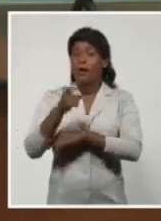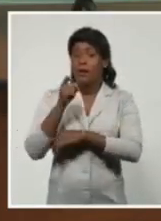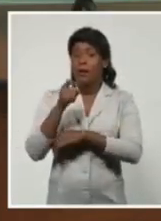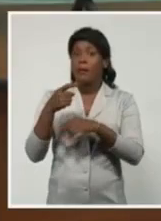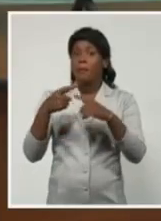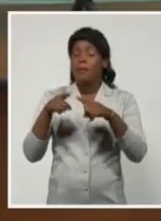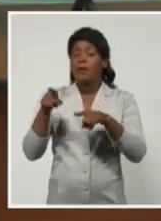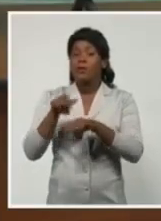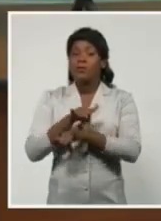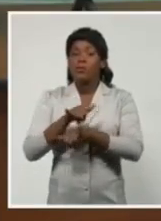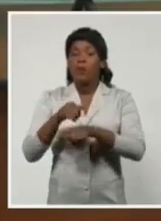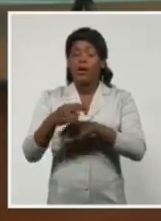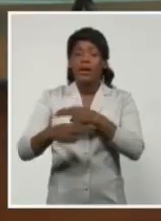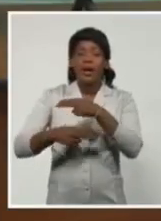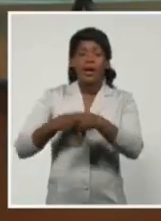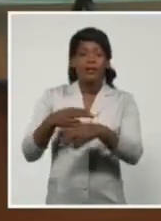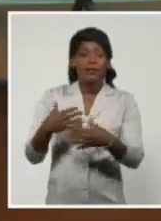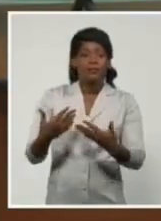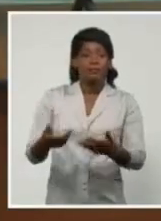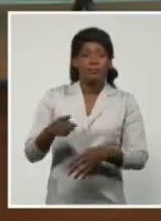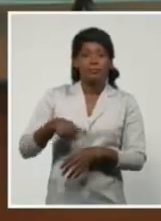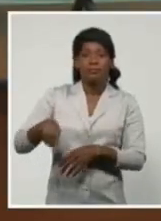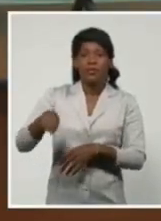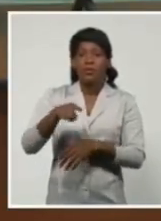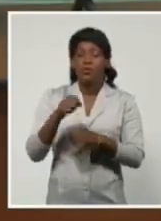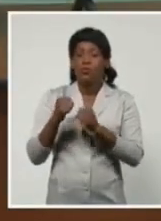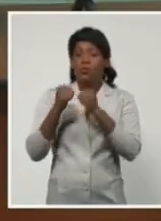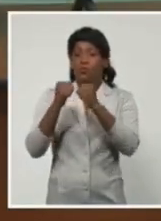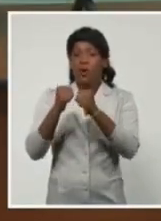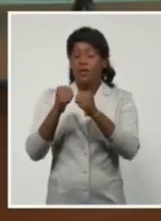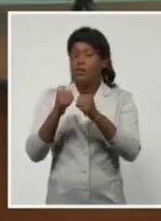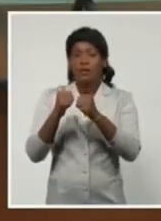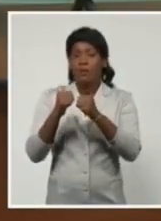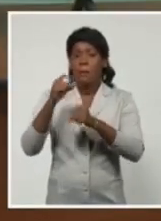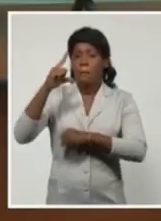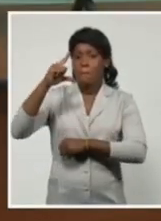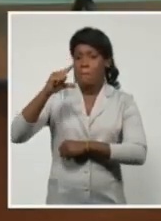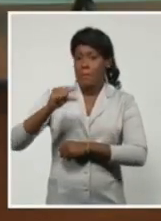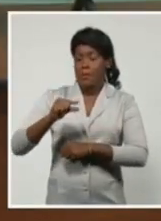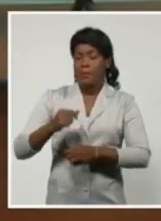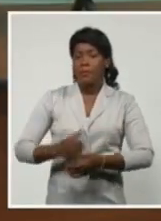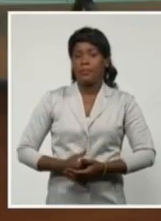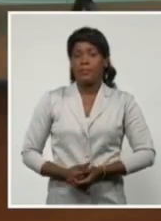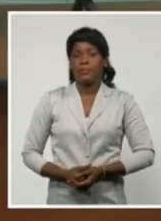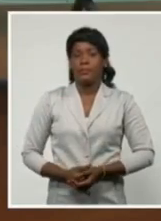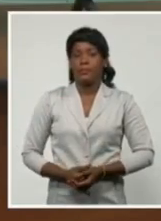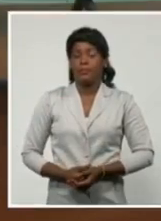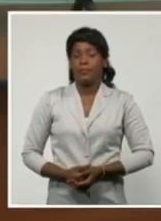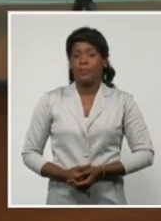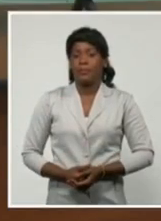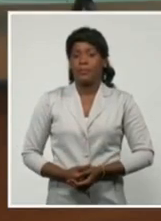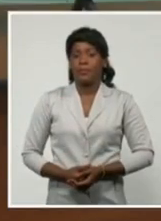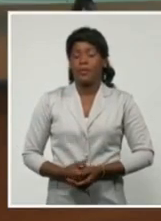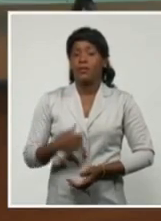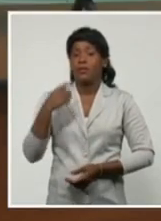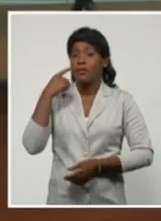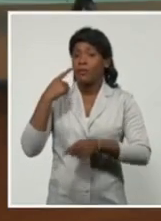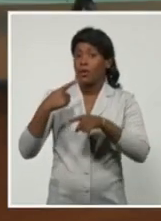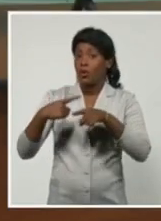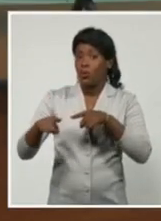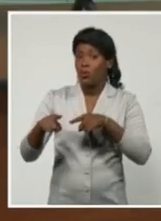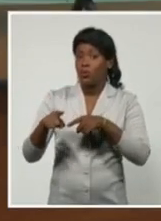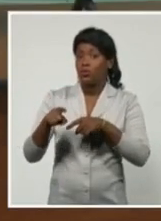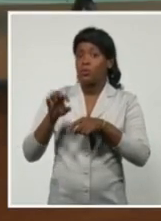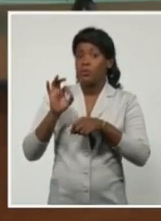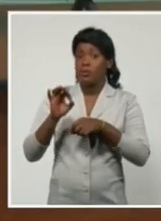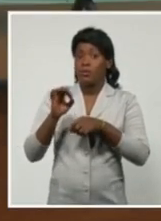hacer uso de todo ese potencial energético. Tenemos aquí la red de radares cubanos. Y en la red